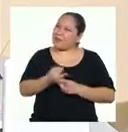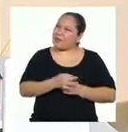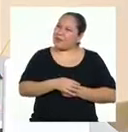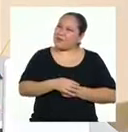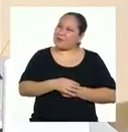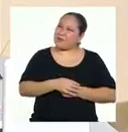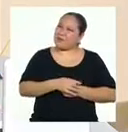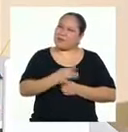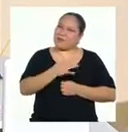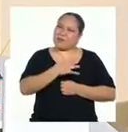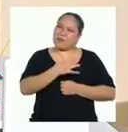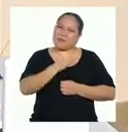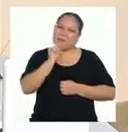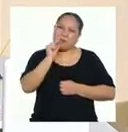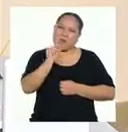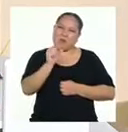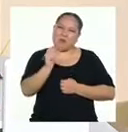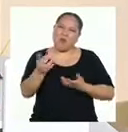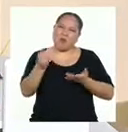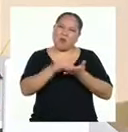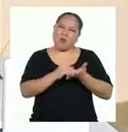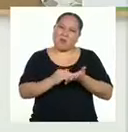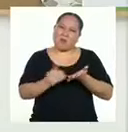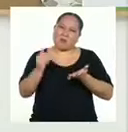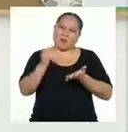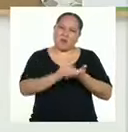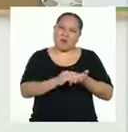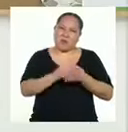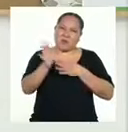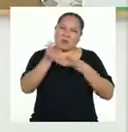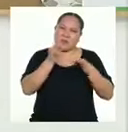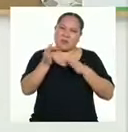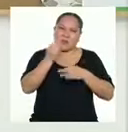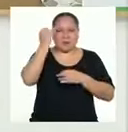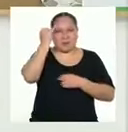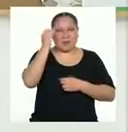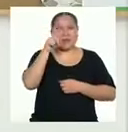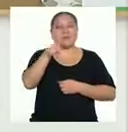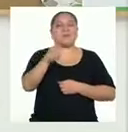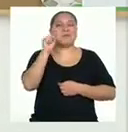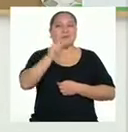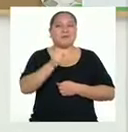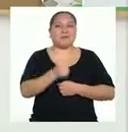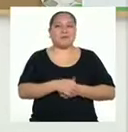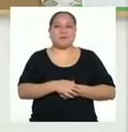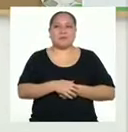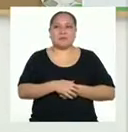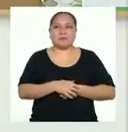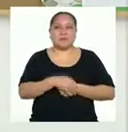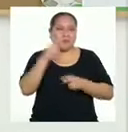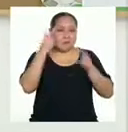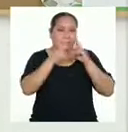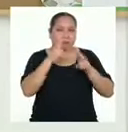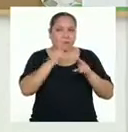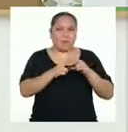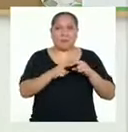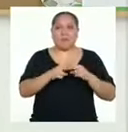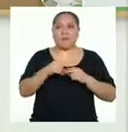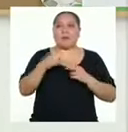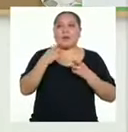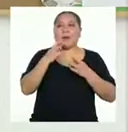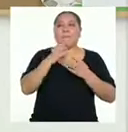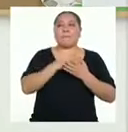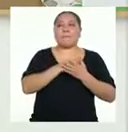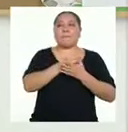Porque lo siento un poquito repetitivo, redundante. Tienes razón. Vamos a ver entonces el criterio de las